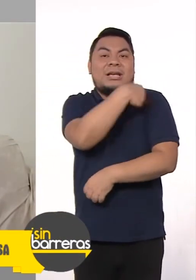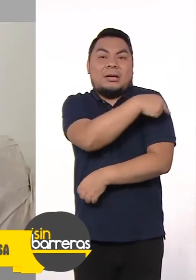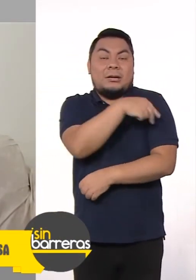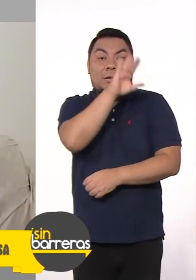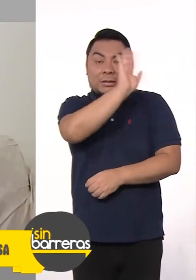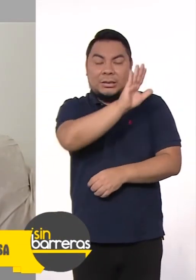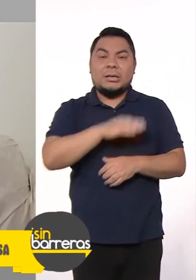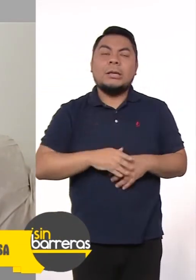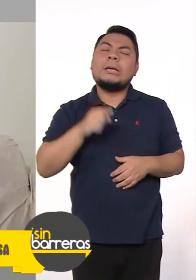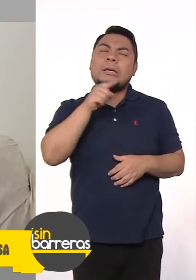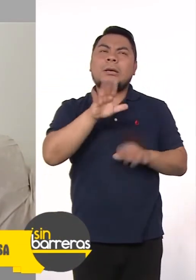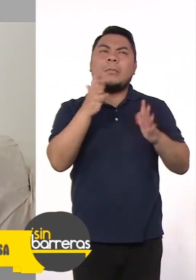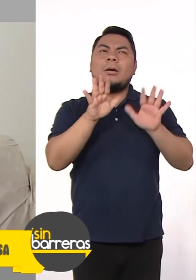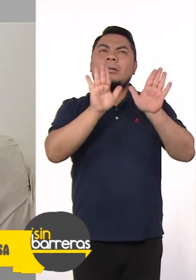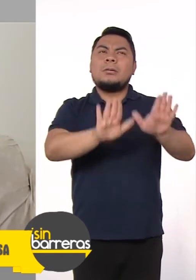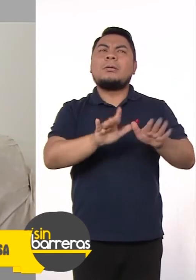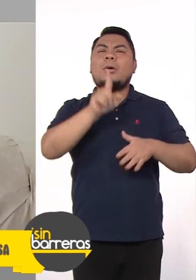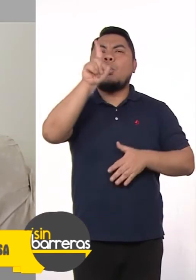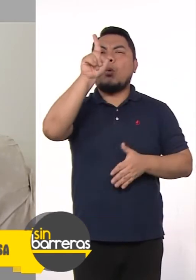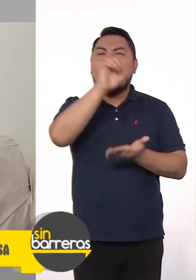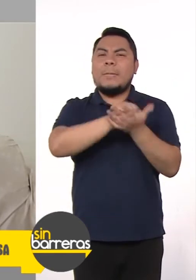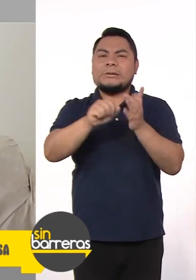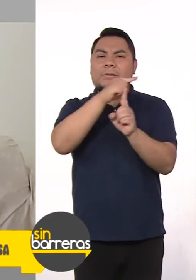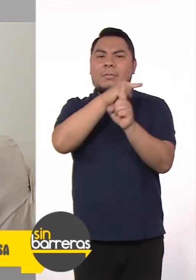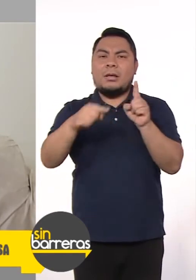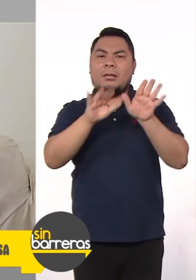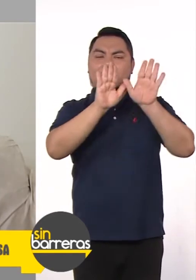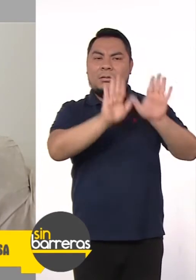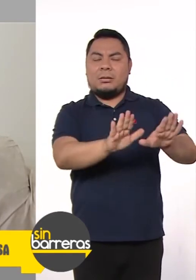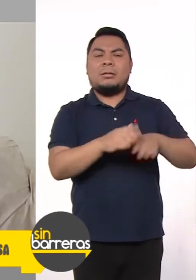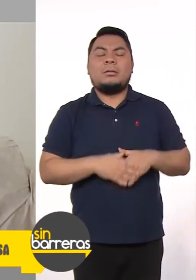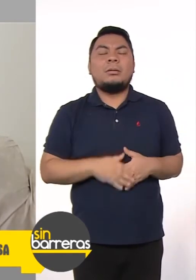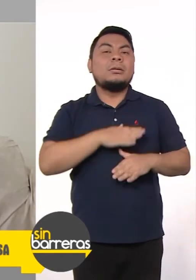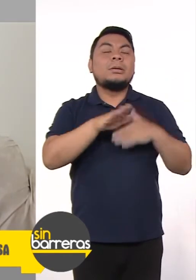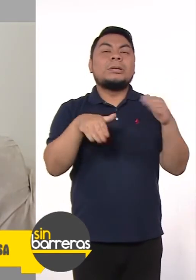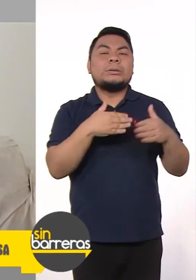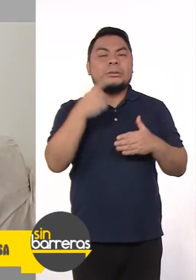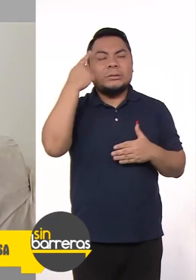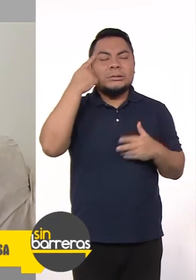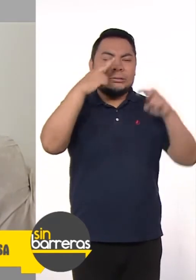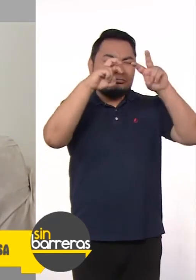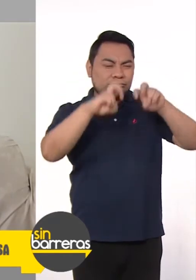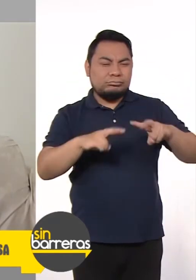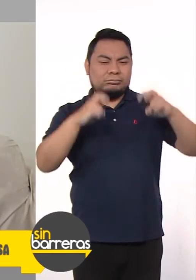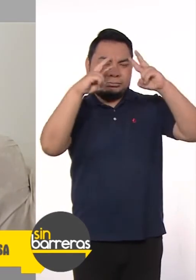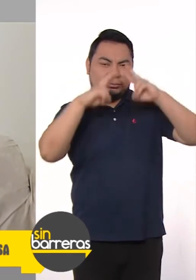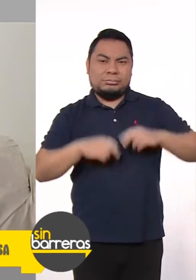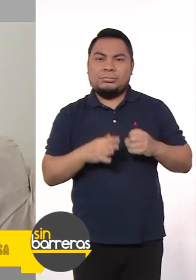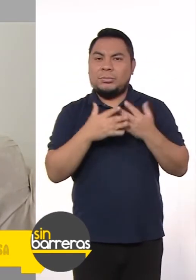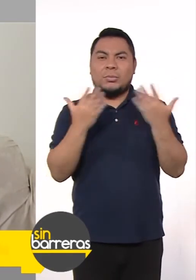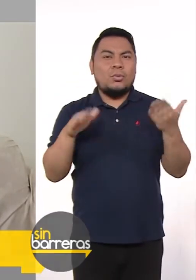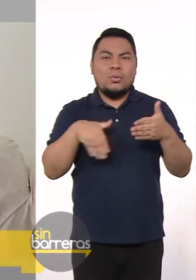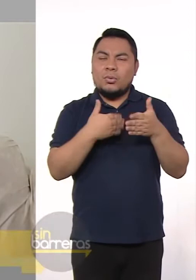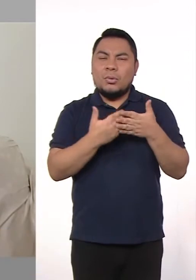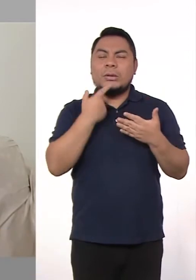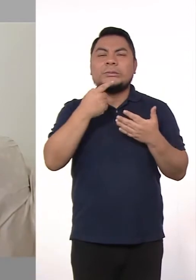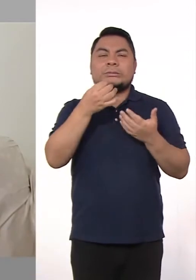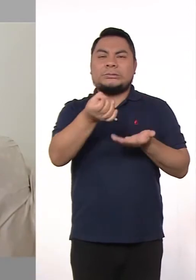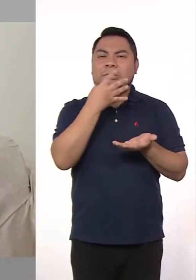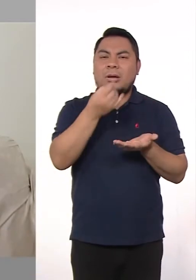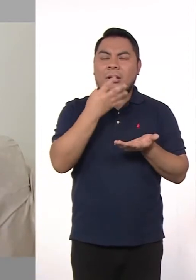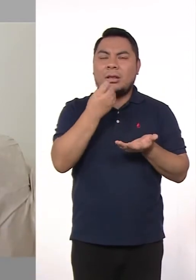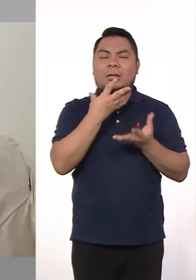estuve por un mes medio recibiendo exámenes y múltiples dosis de